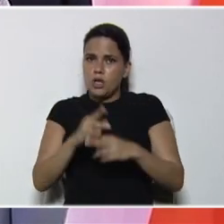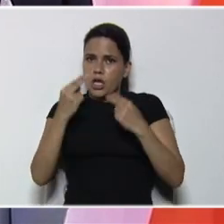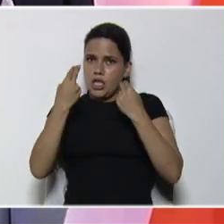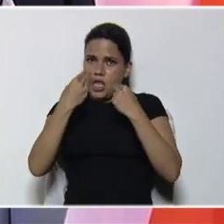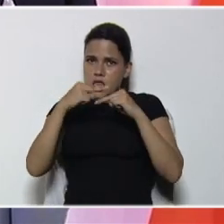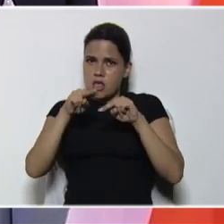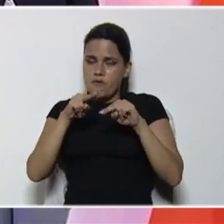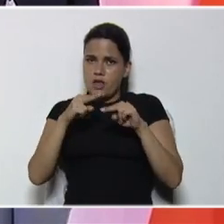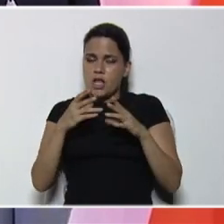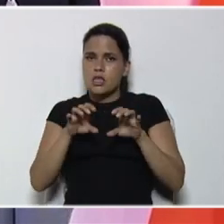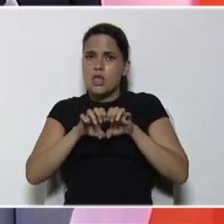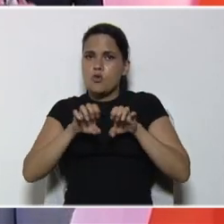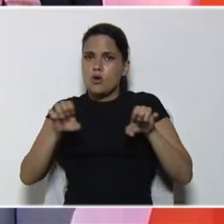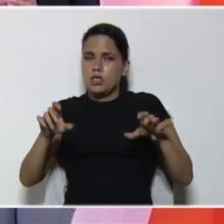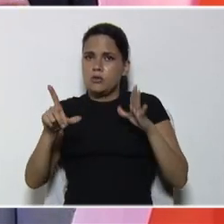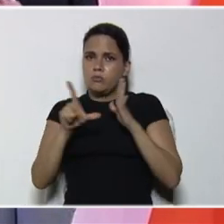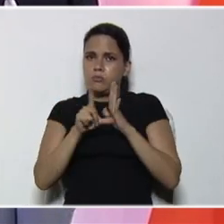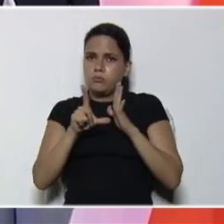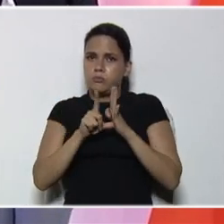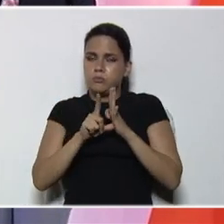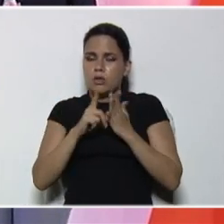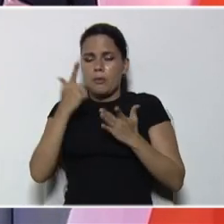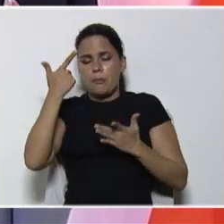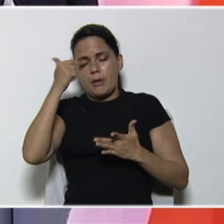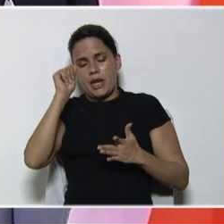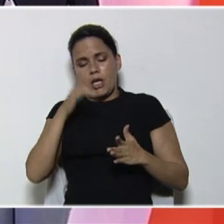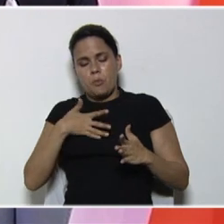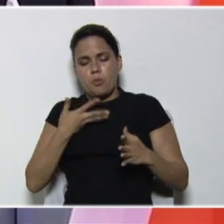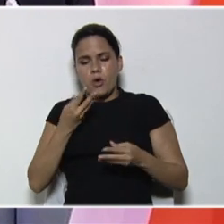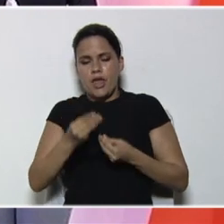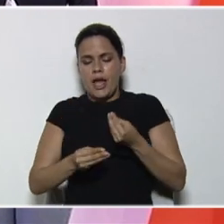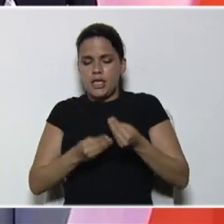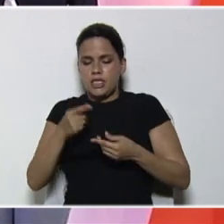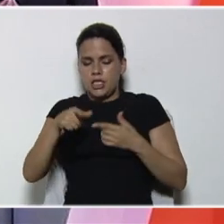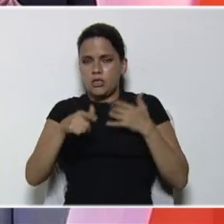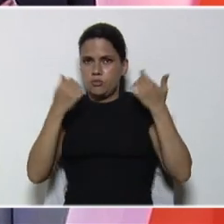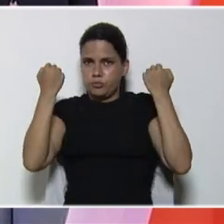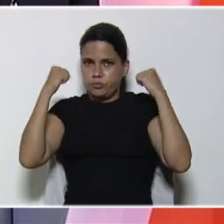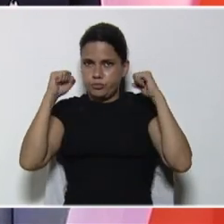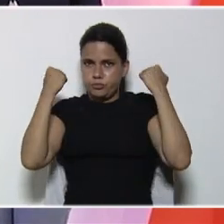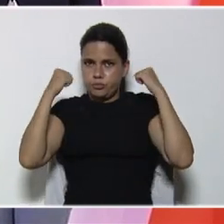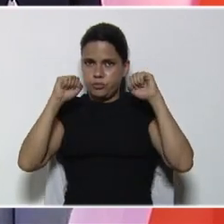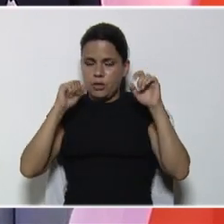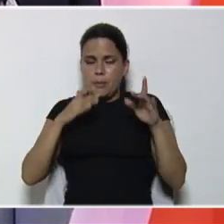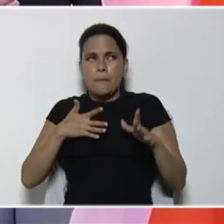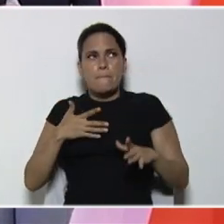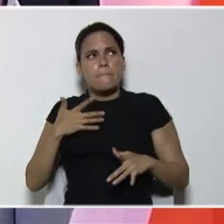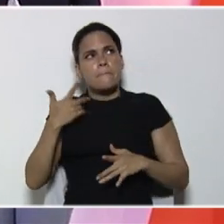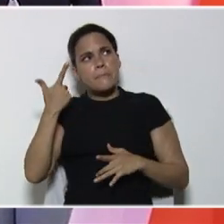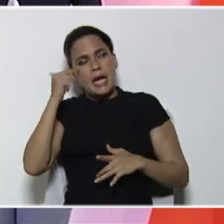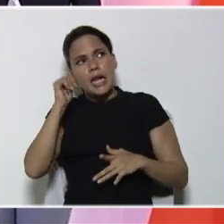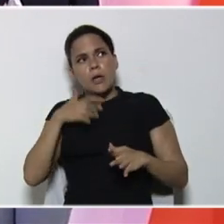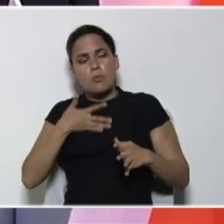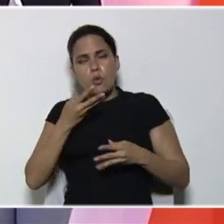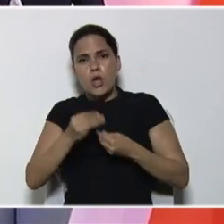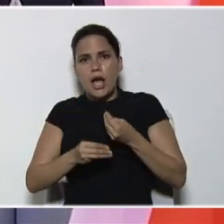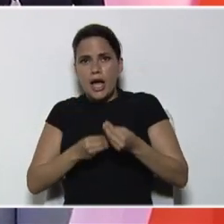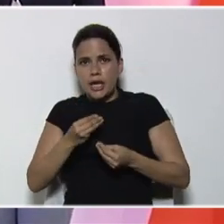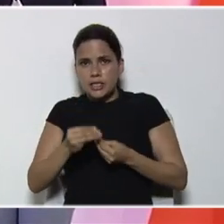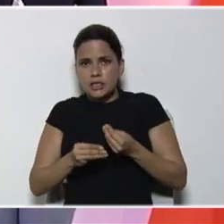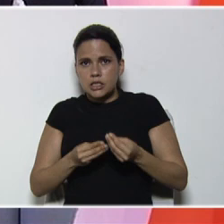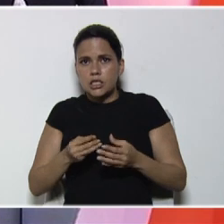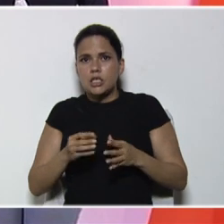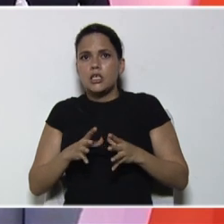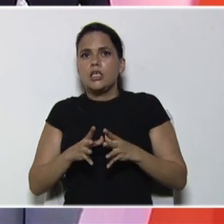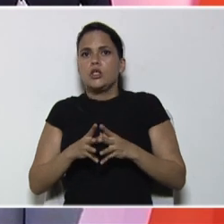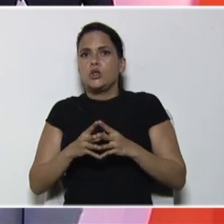nivel, de educación media, para que él pueda realizar, esos ejercicios, para que él pueda realizar, esas prácticas, en